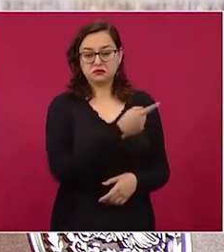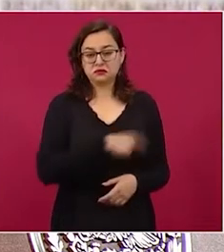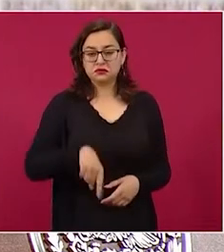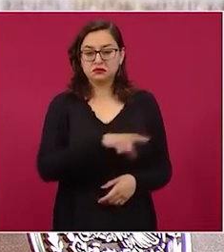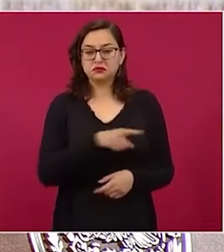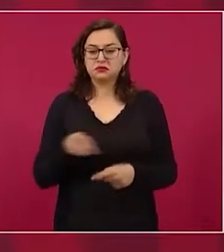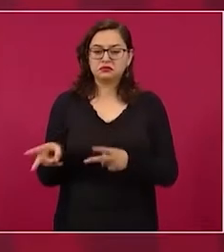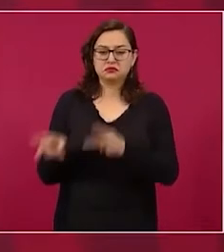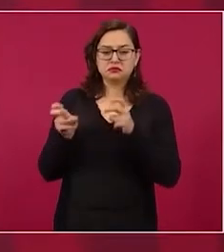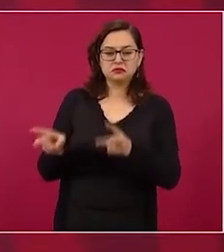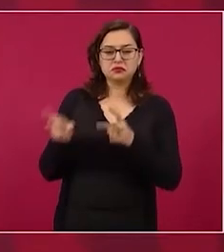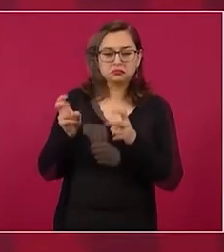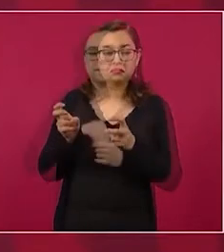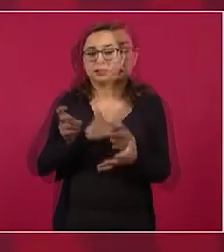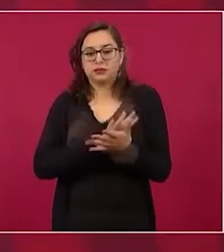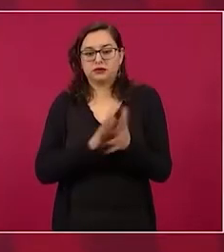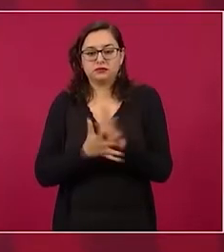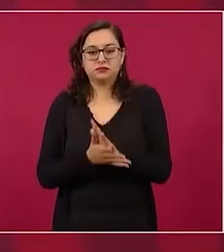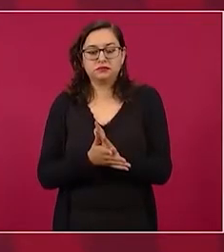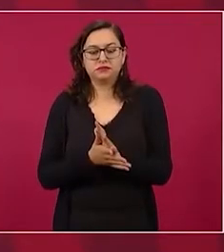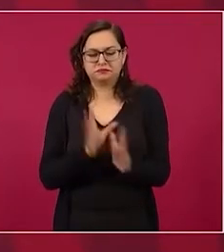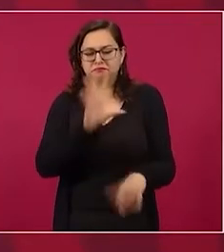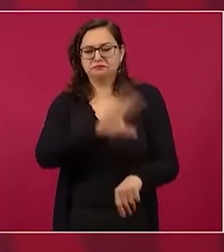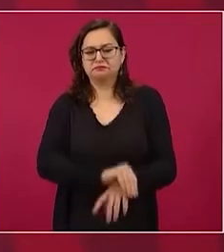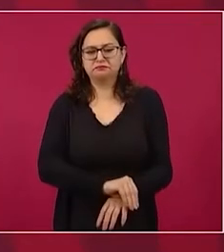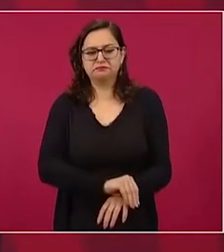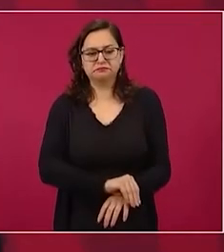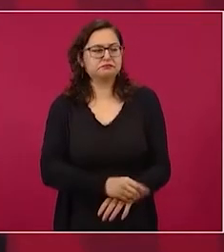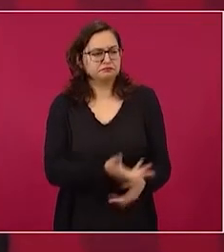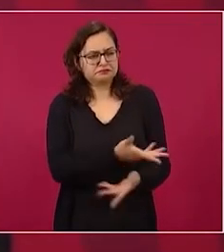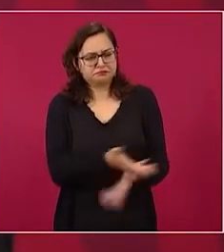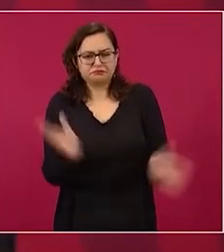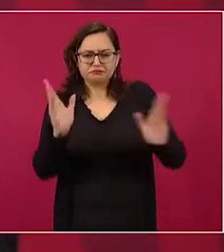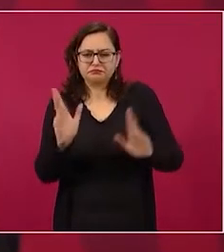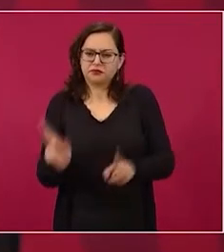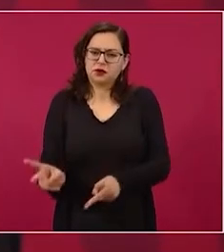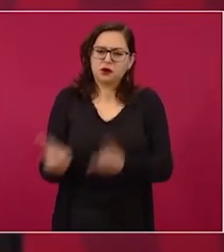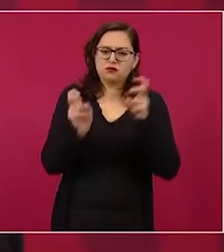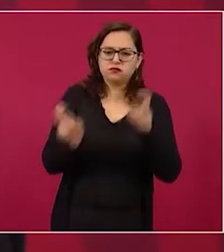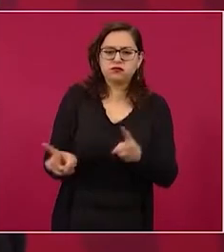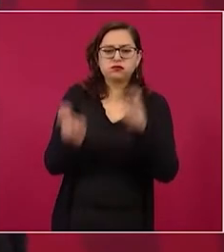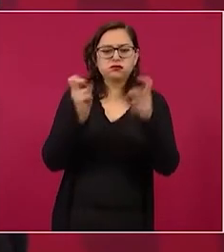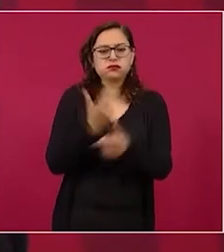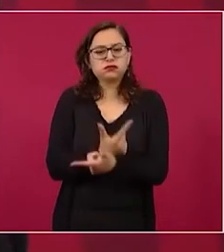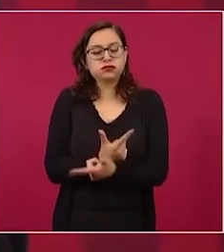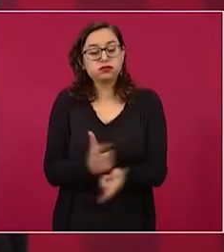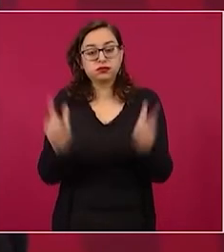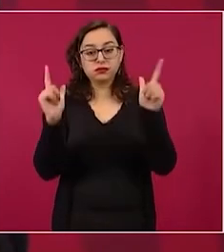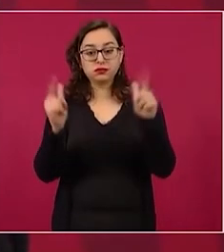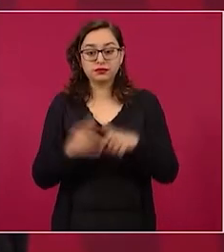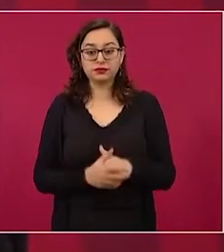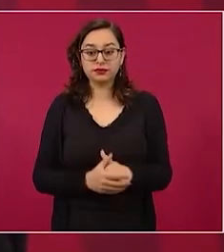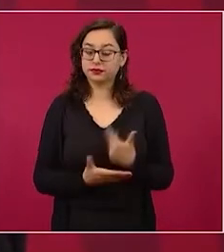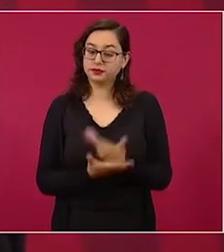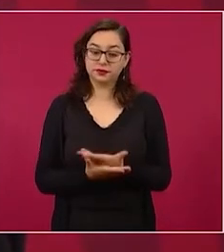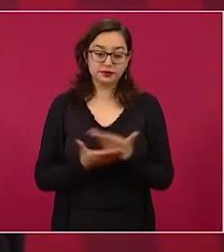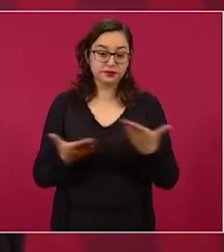lo permitían. Había licencia para robar, ahora no.